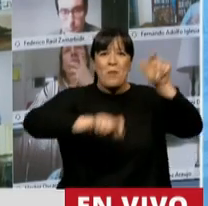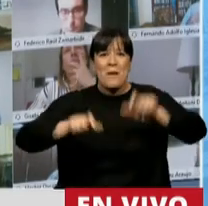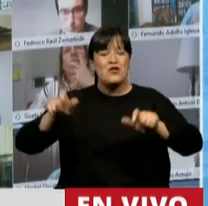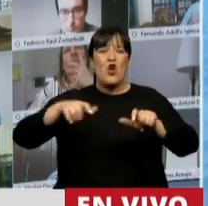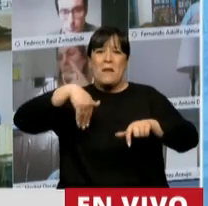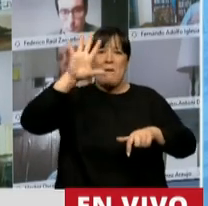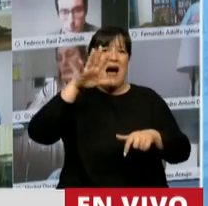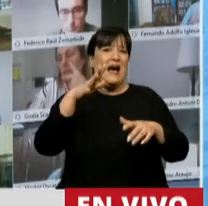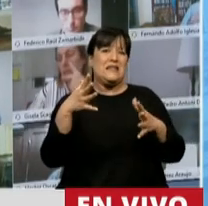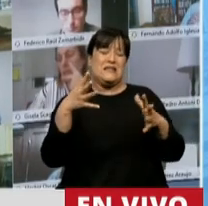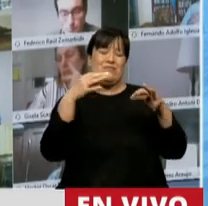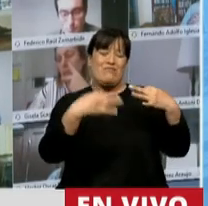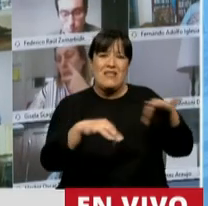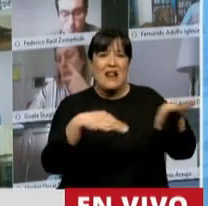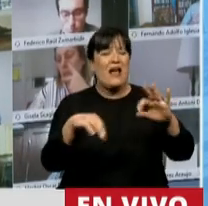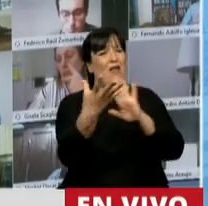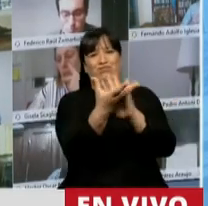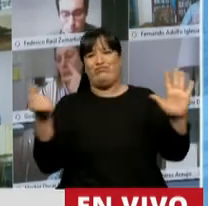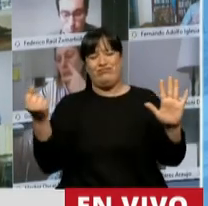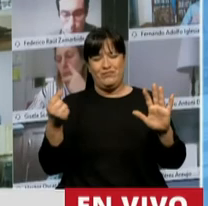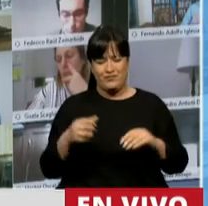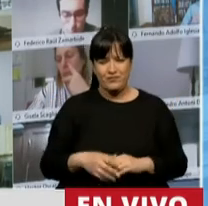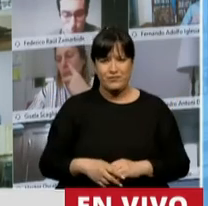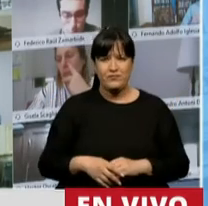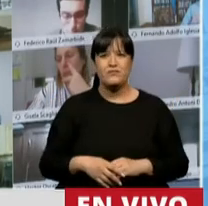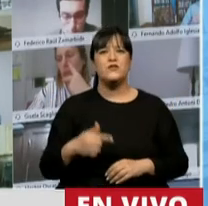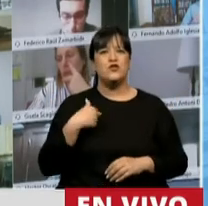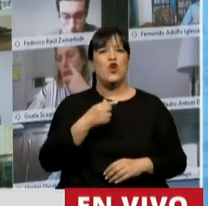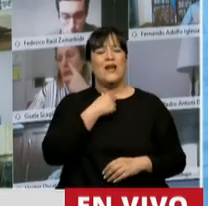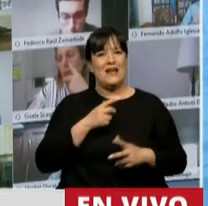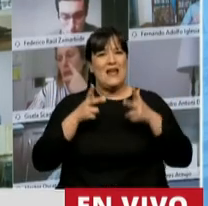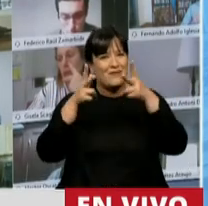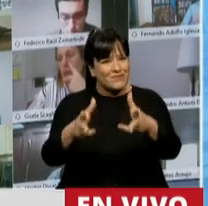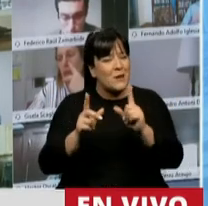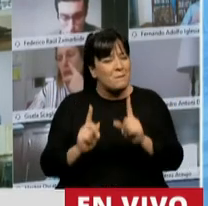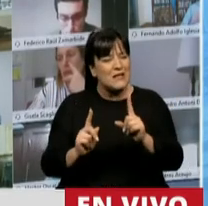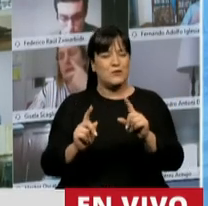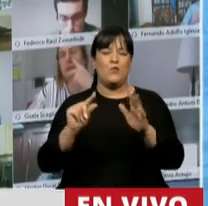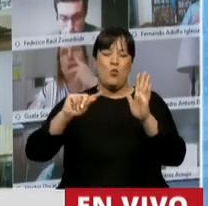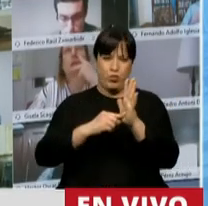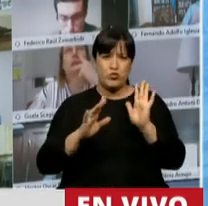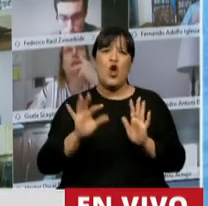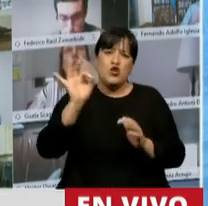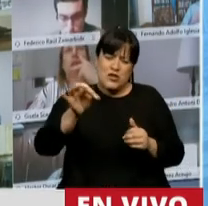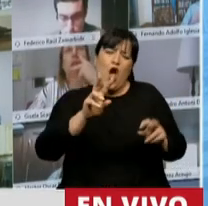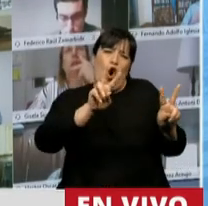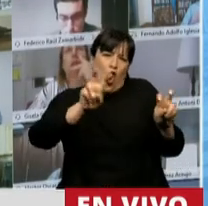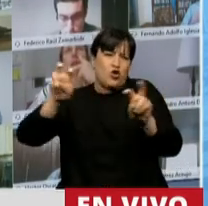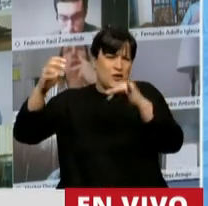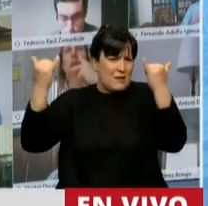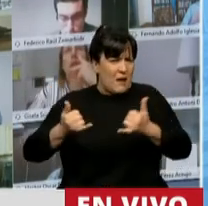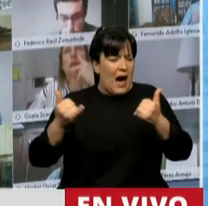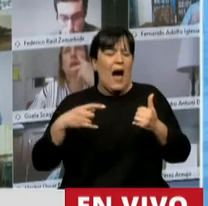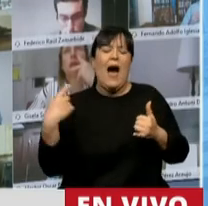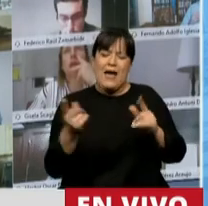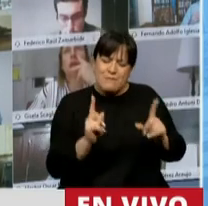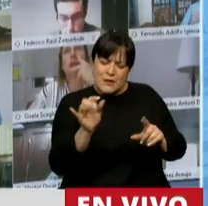más vulnerables y sobreendeudadas en la Argentina. Yo quería hacer hincapié en este punto. Sé que hay otros temas que dan